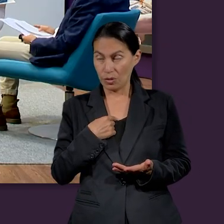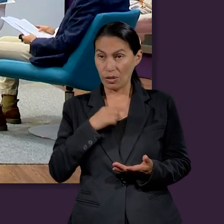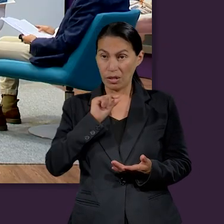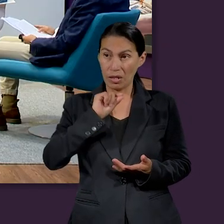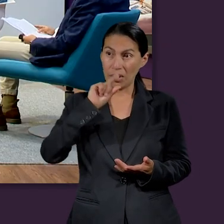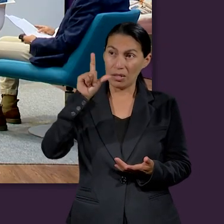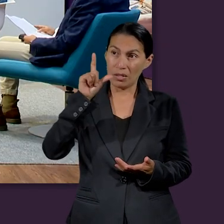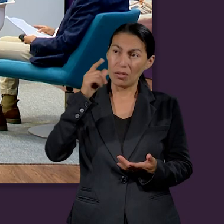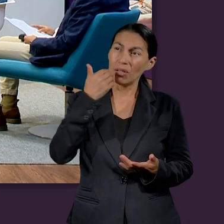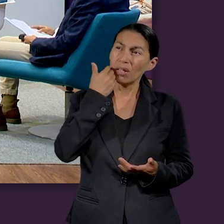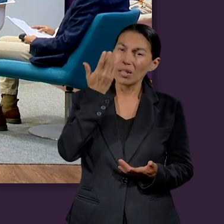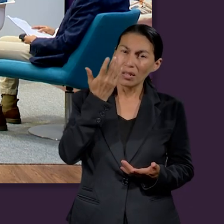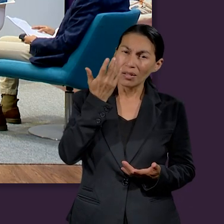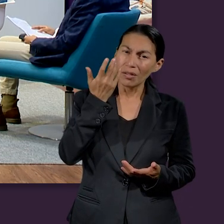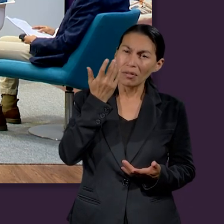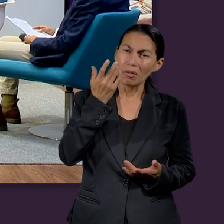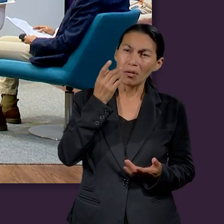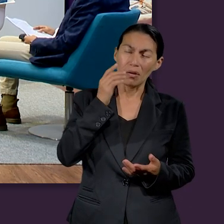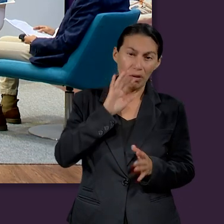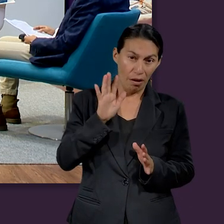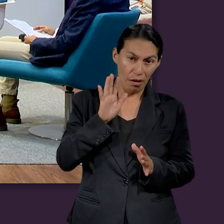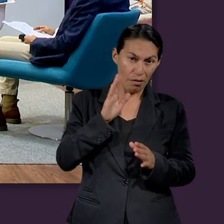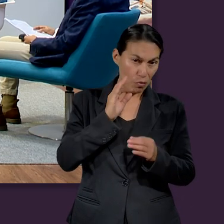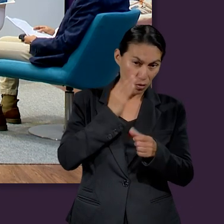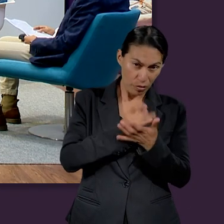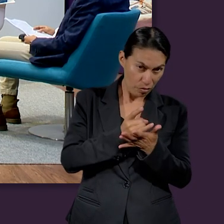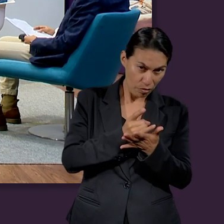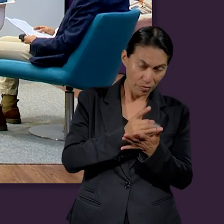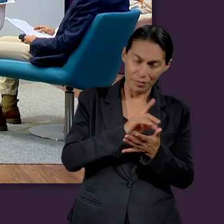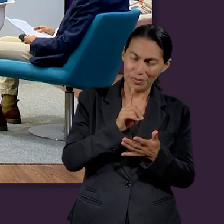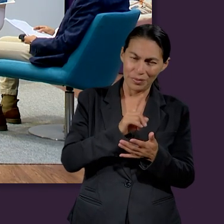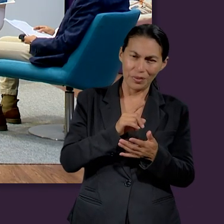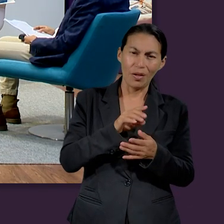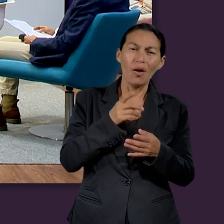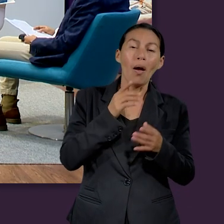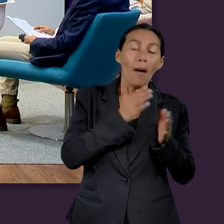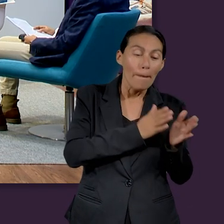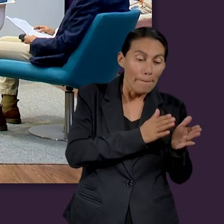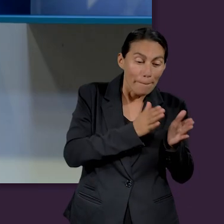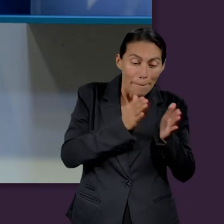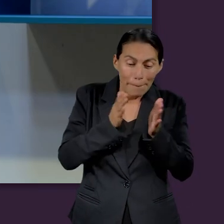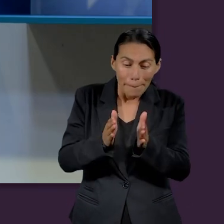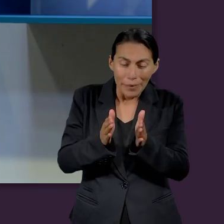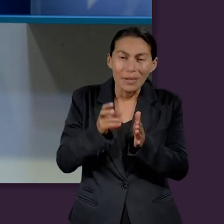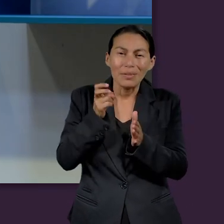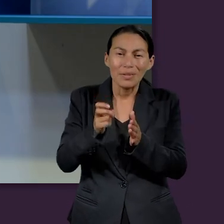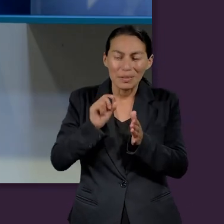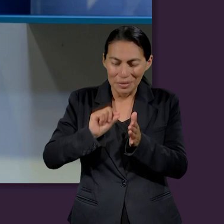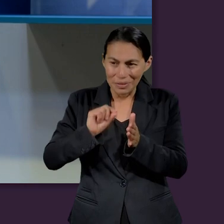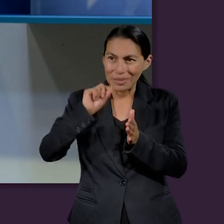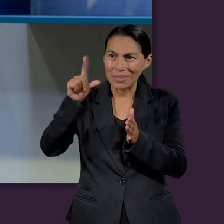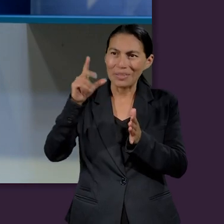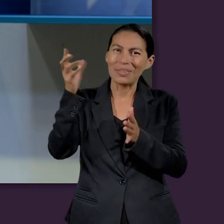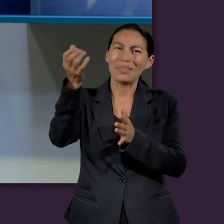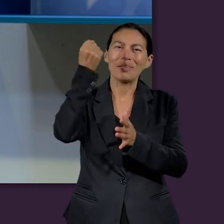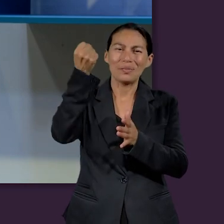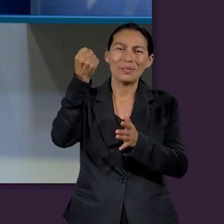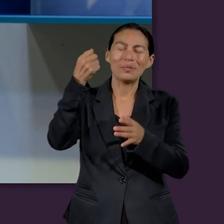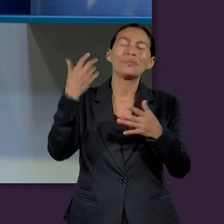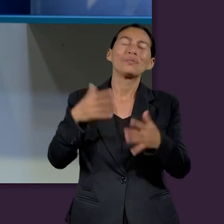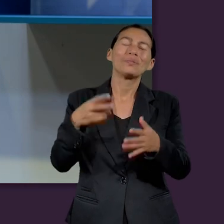no solo decir, quiero tener éxito. El punto de la lección es cómo planificar